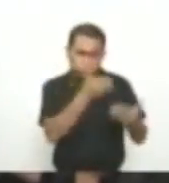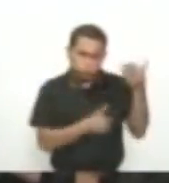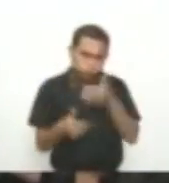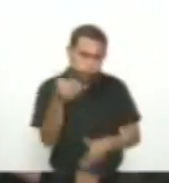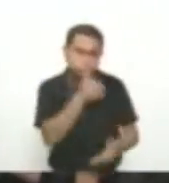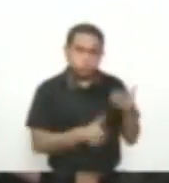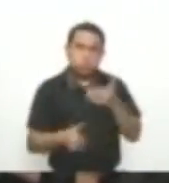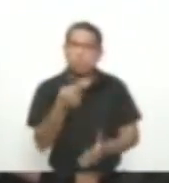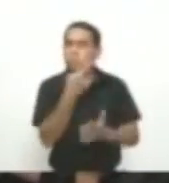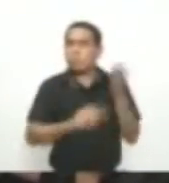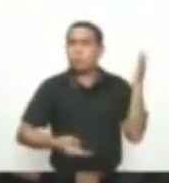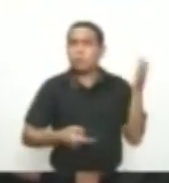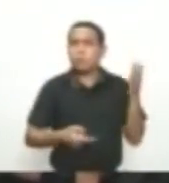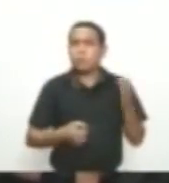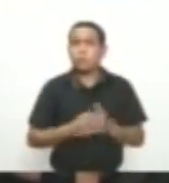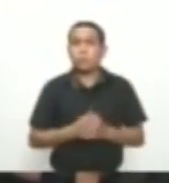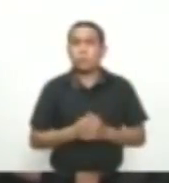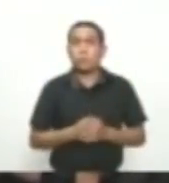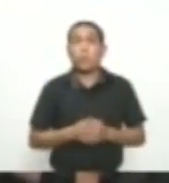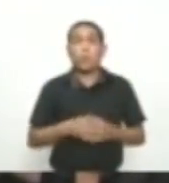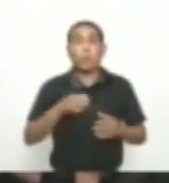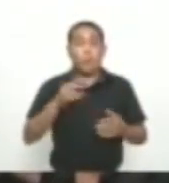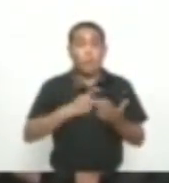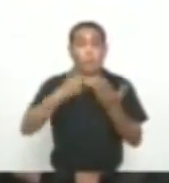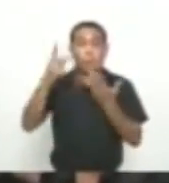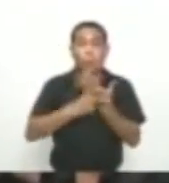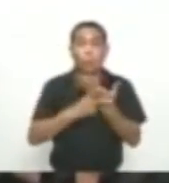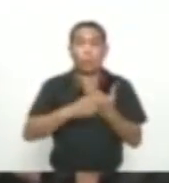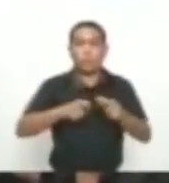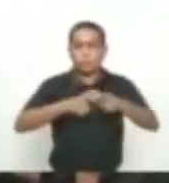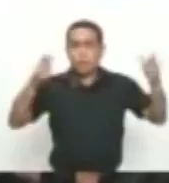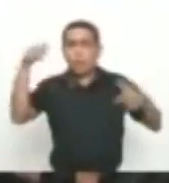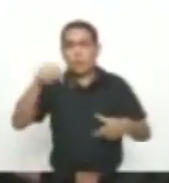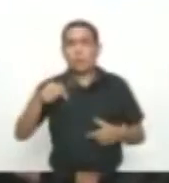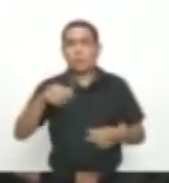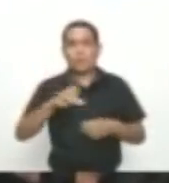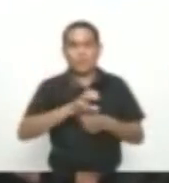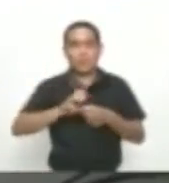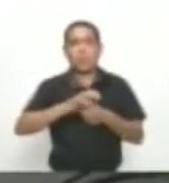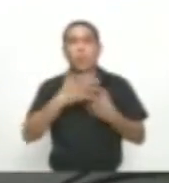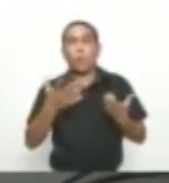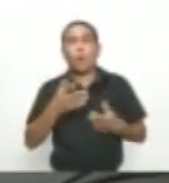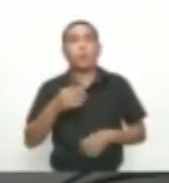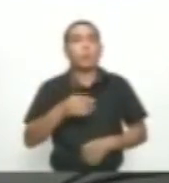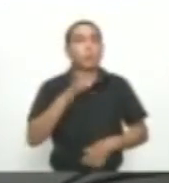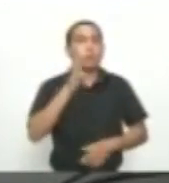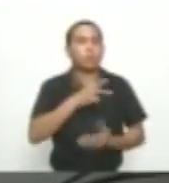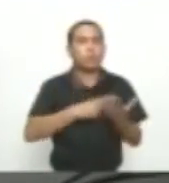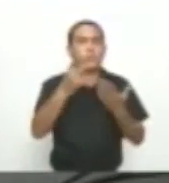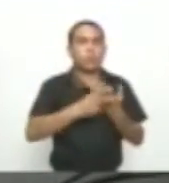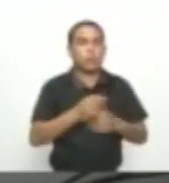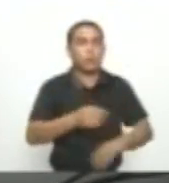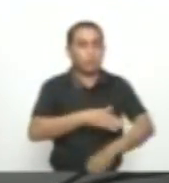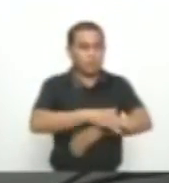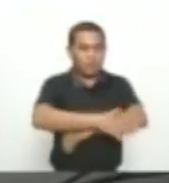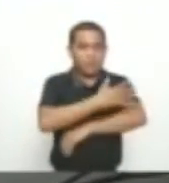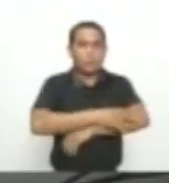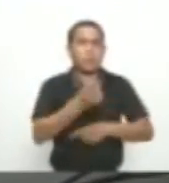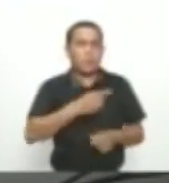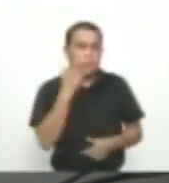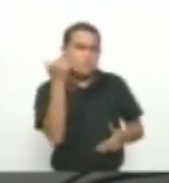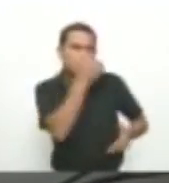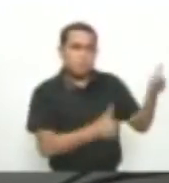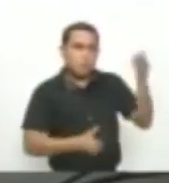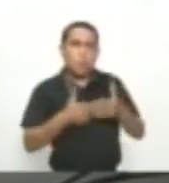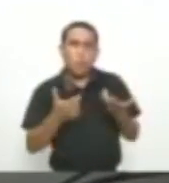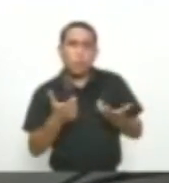Minuciosa De los macroproyectos De la ciudad Como lo dije El de protección Costera Tiene especial Éntasis Porque es necesario Londoño aseguró